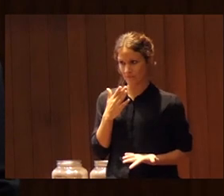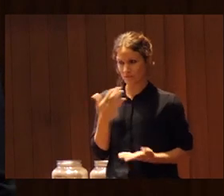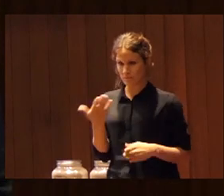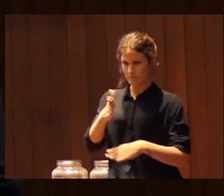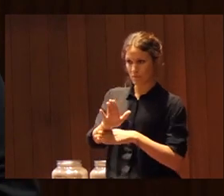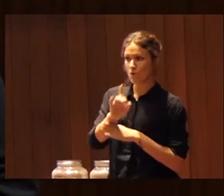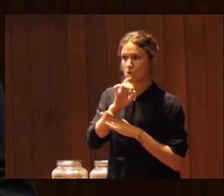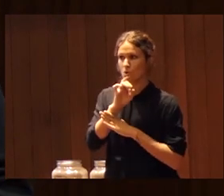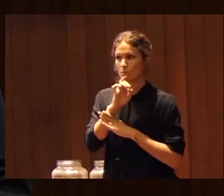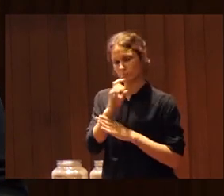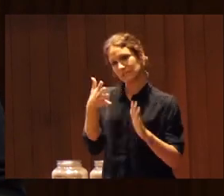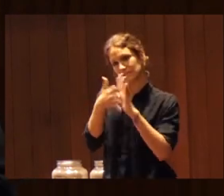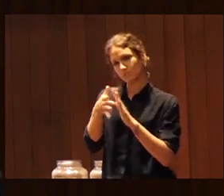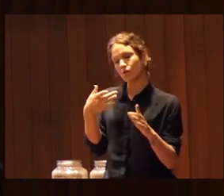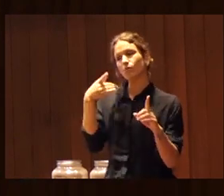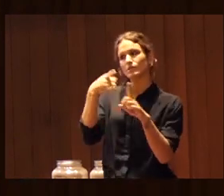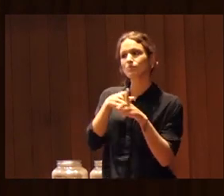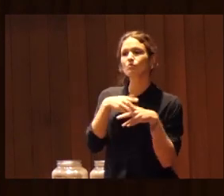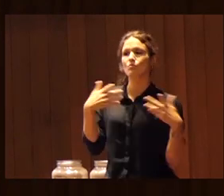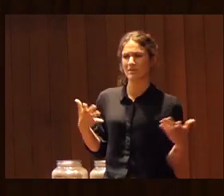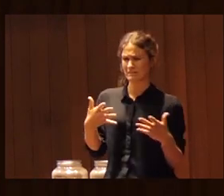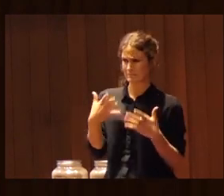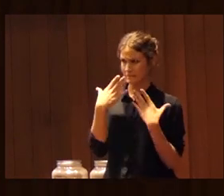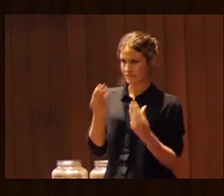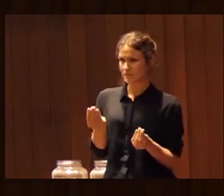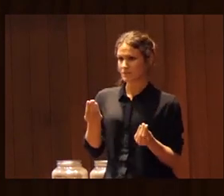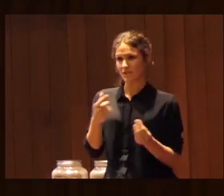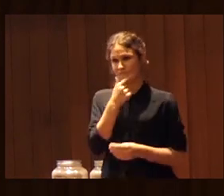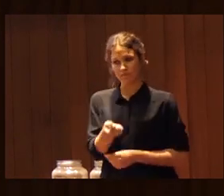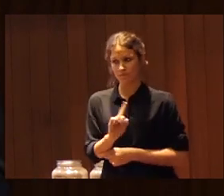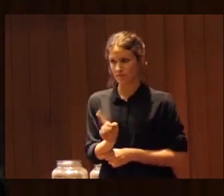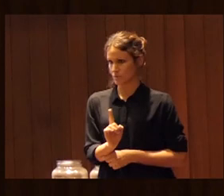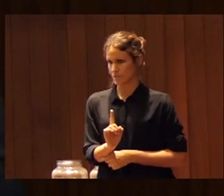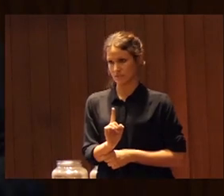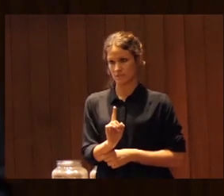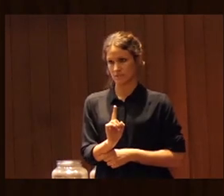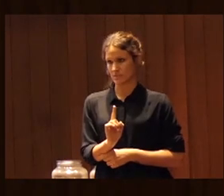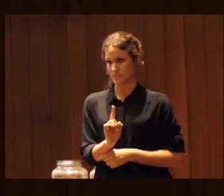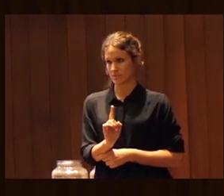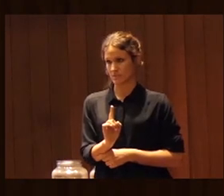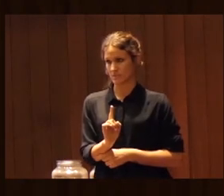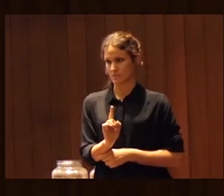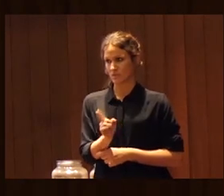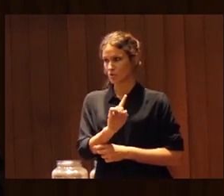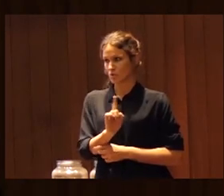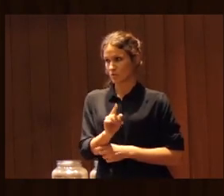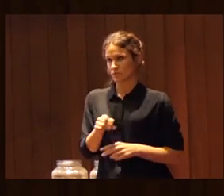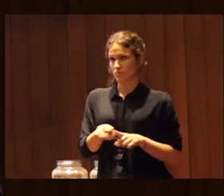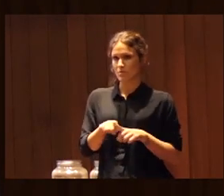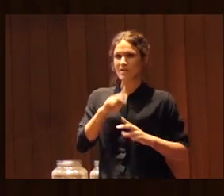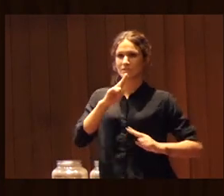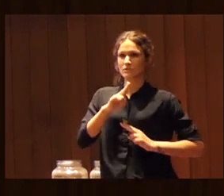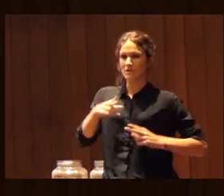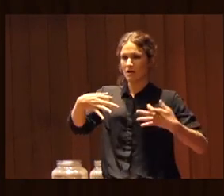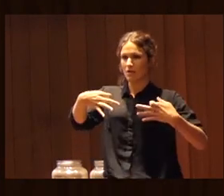depende del objetivo ¿me explico? o sea entiendo ¿eh? no es tan fácil no hay una una respuesta entiendo yo única